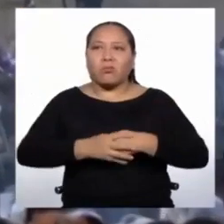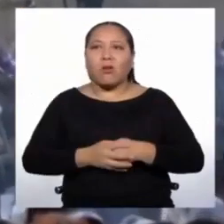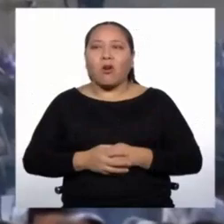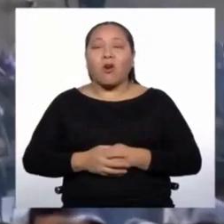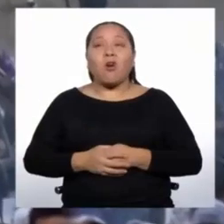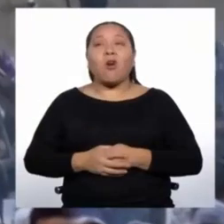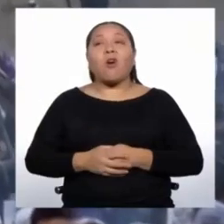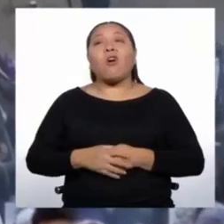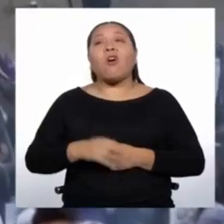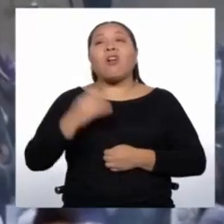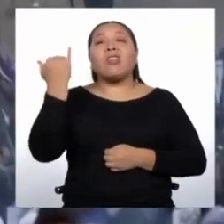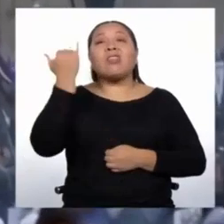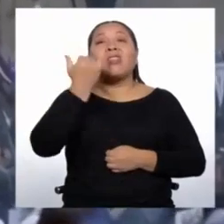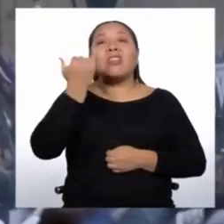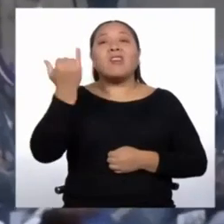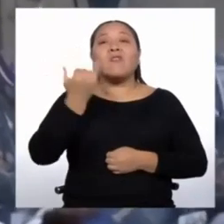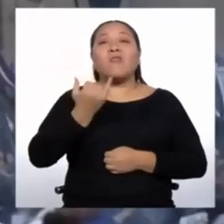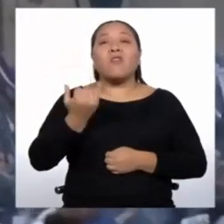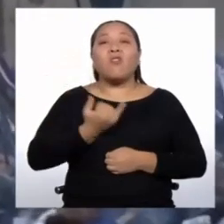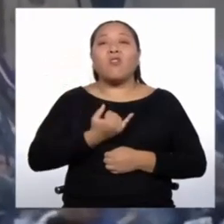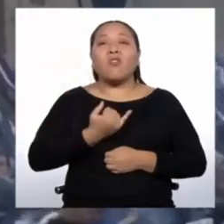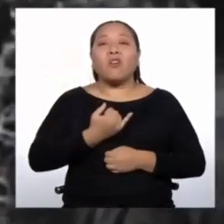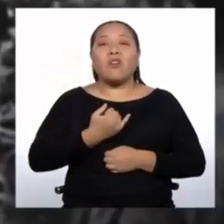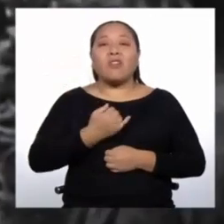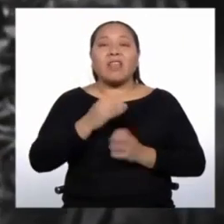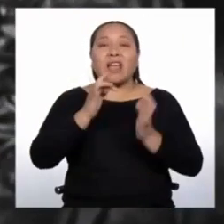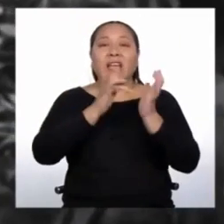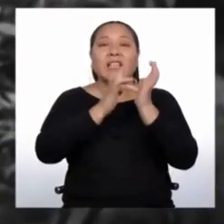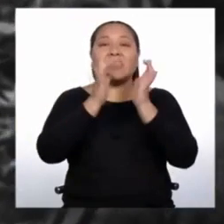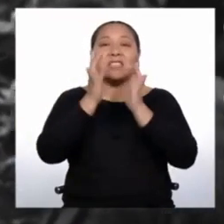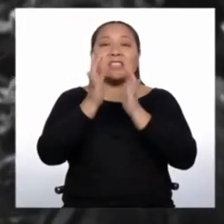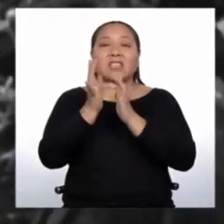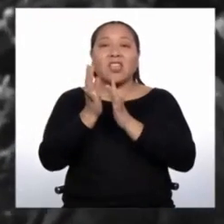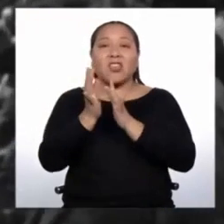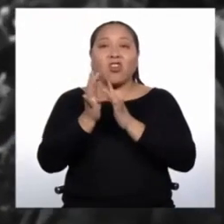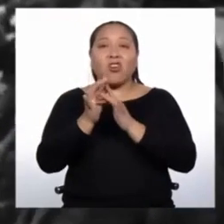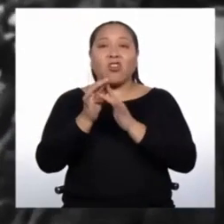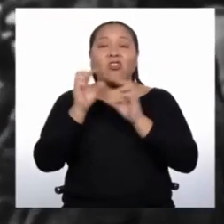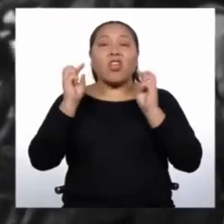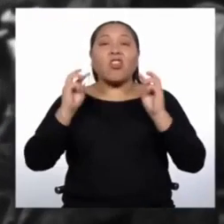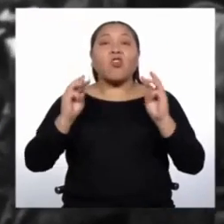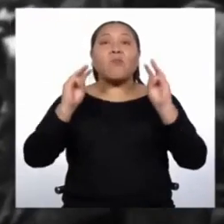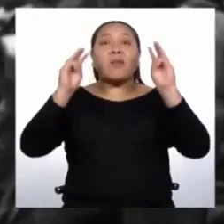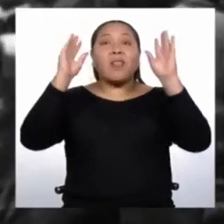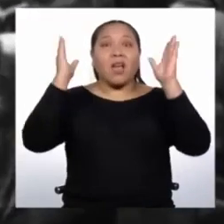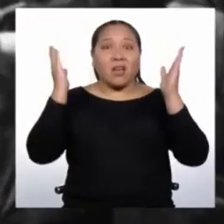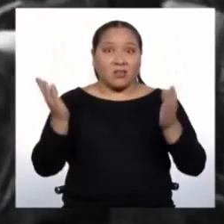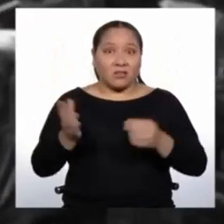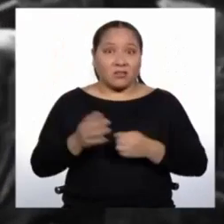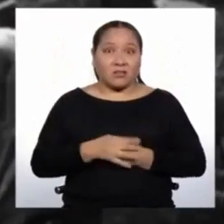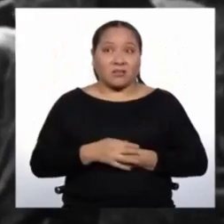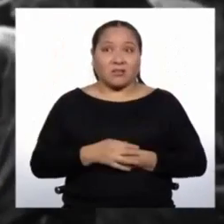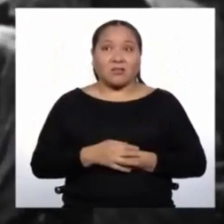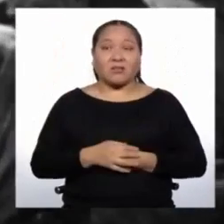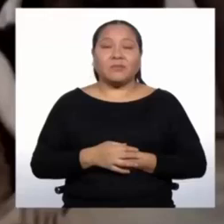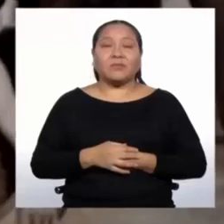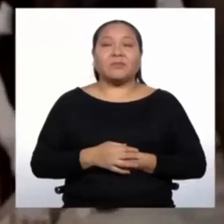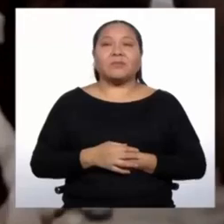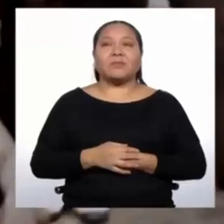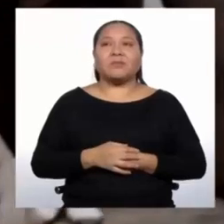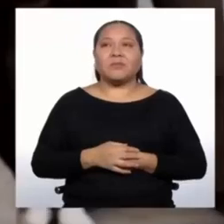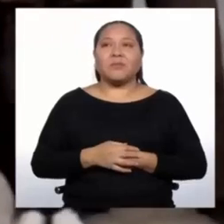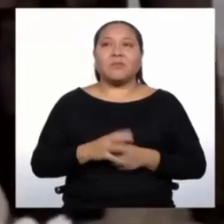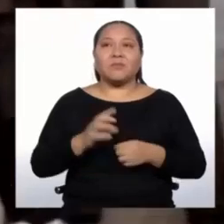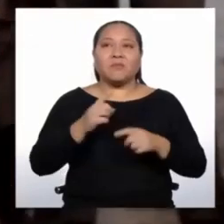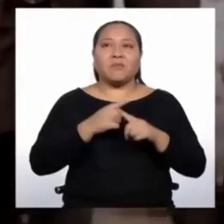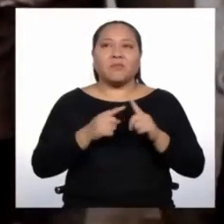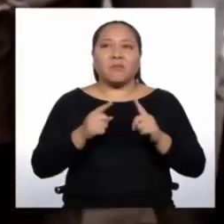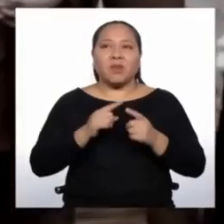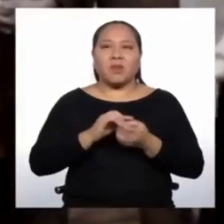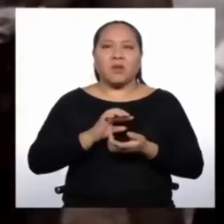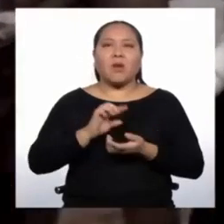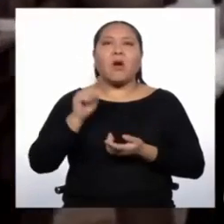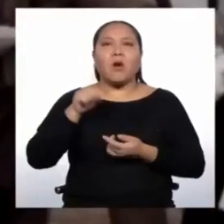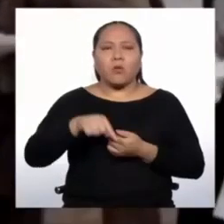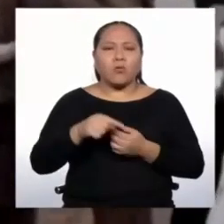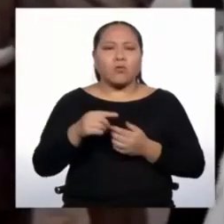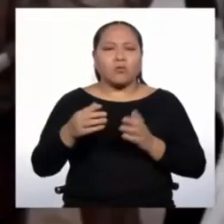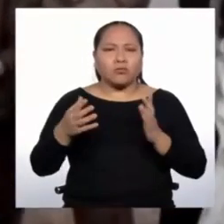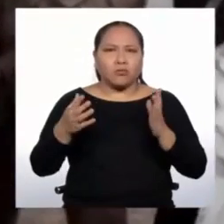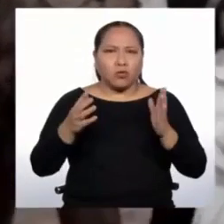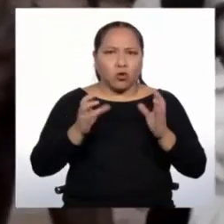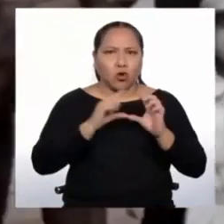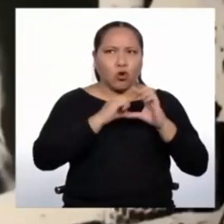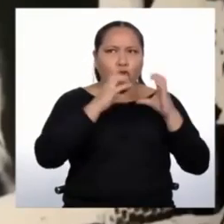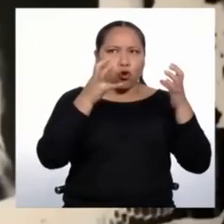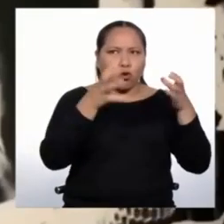los milagros, entre muchas otras cosas? A pesar de ello, hubo una corriente antiasiática que